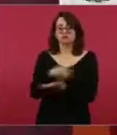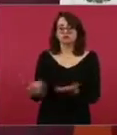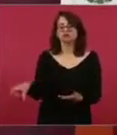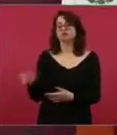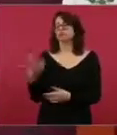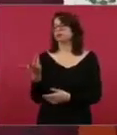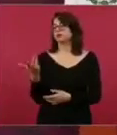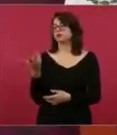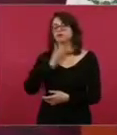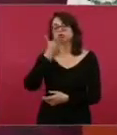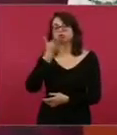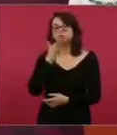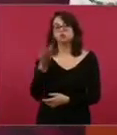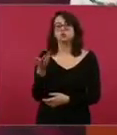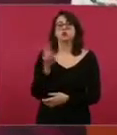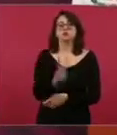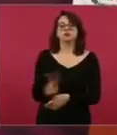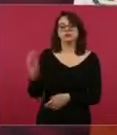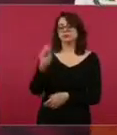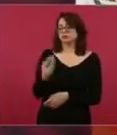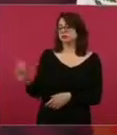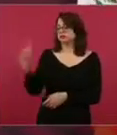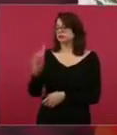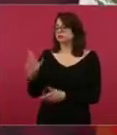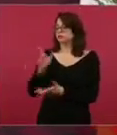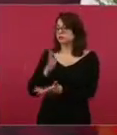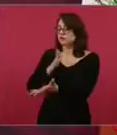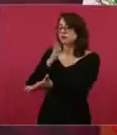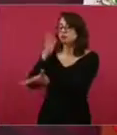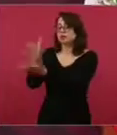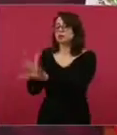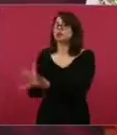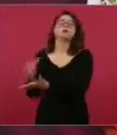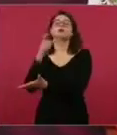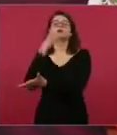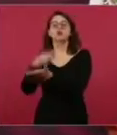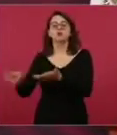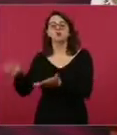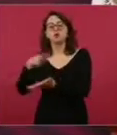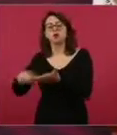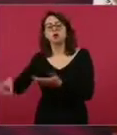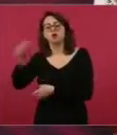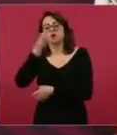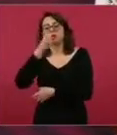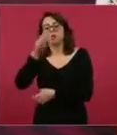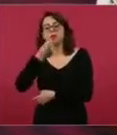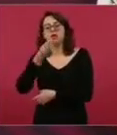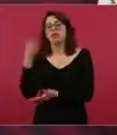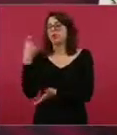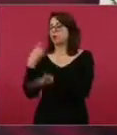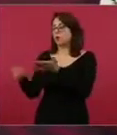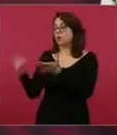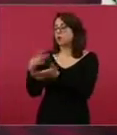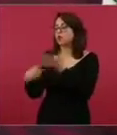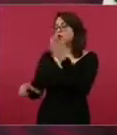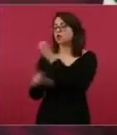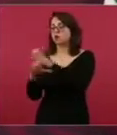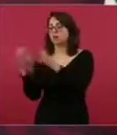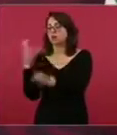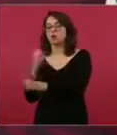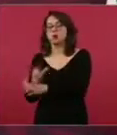semana. Bueno, ahí compran sus despensas, sus mercancías,